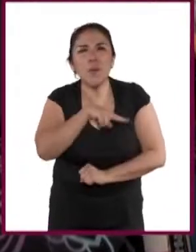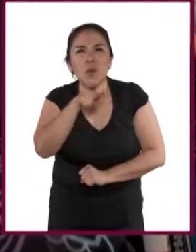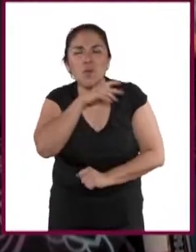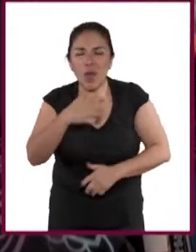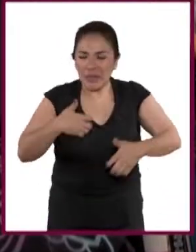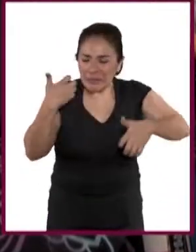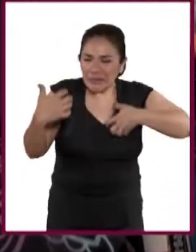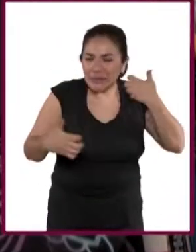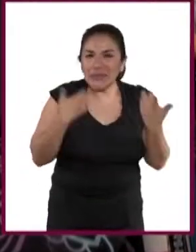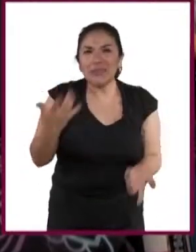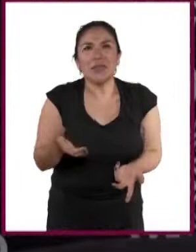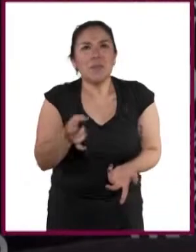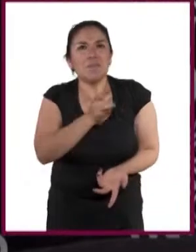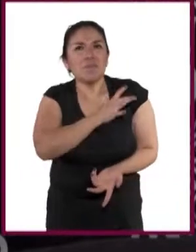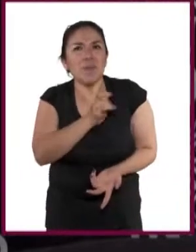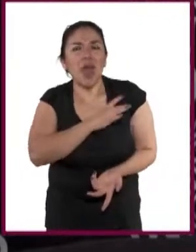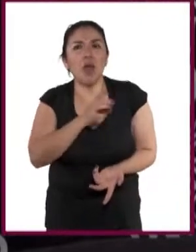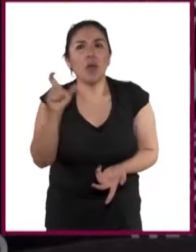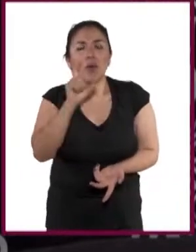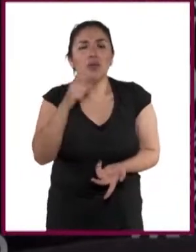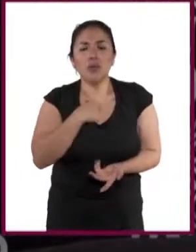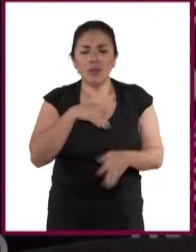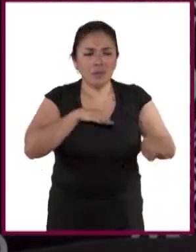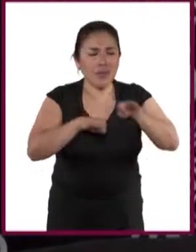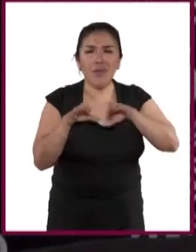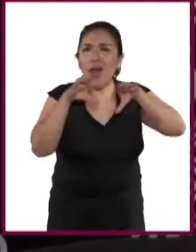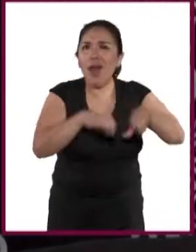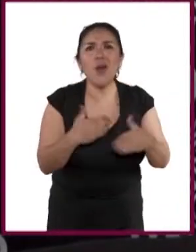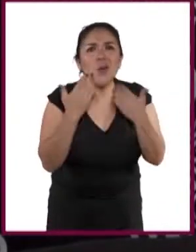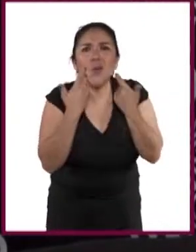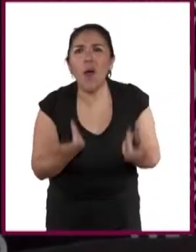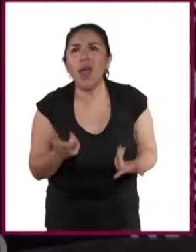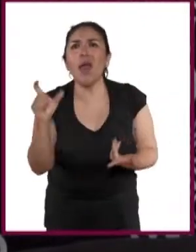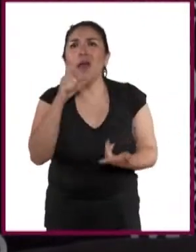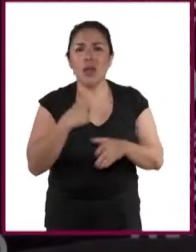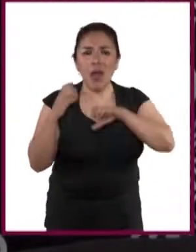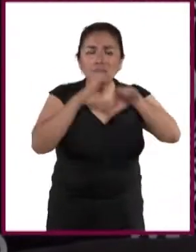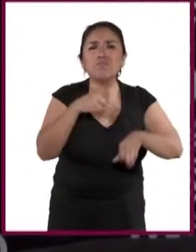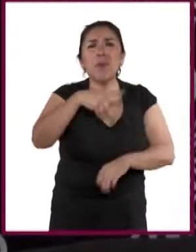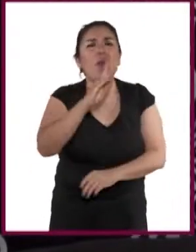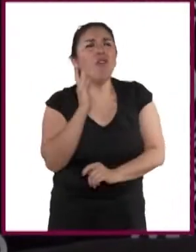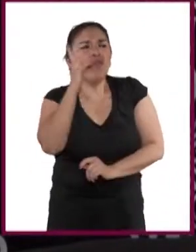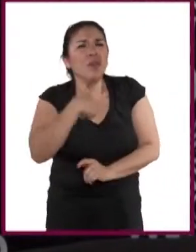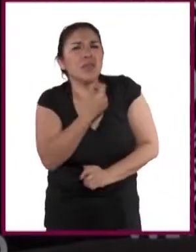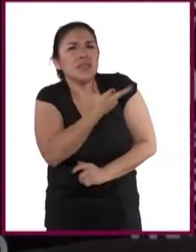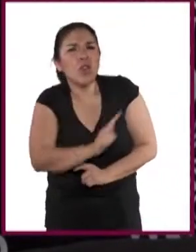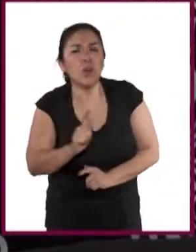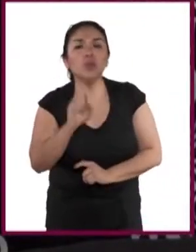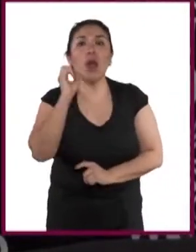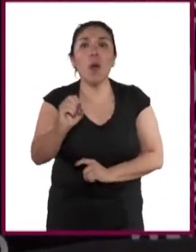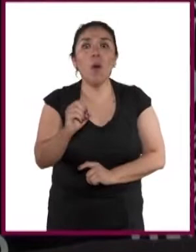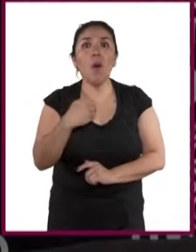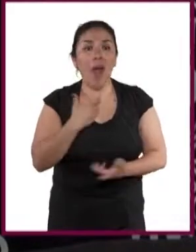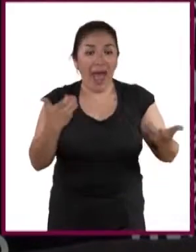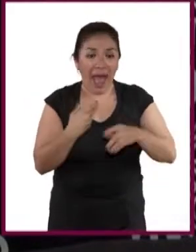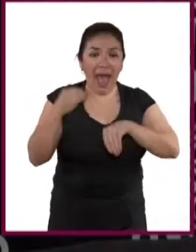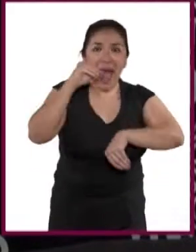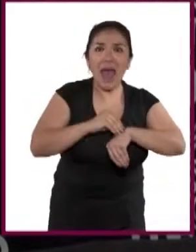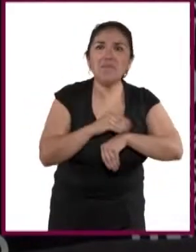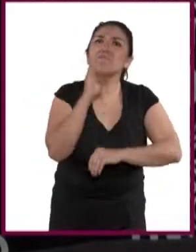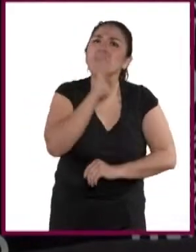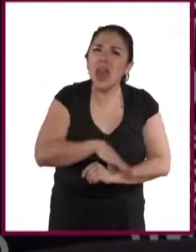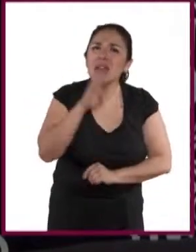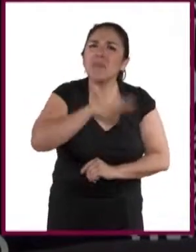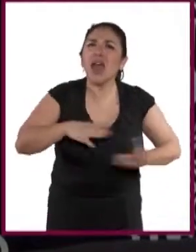acompañadas de un ¿Y si no consigo trabajo? ¿Y si lo consigo pero no me gusta? ¿Y si no soy capaz de hacerlo bien?